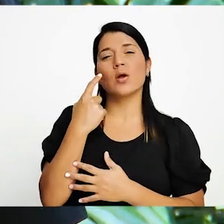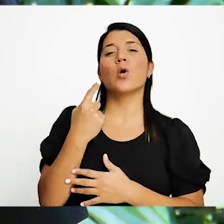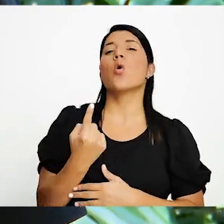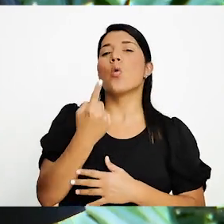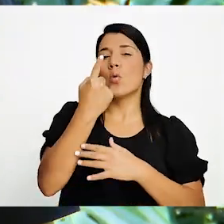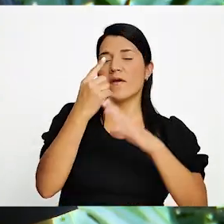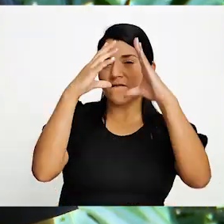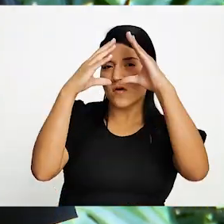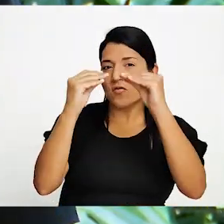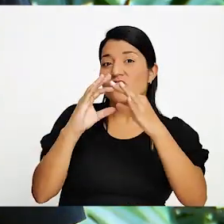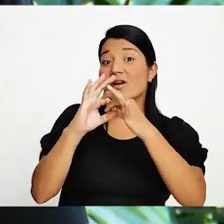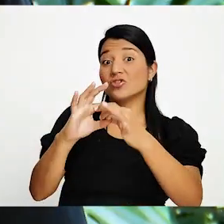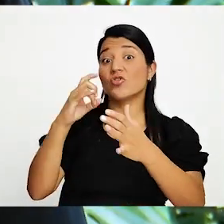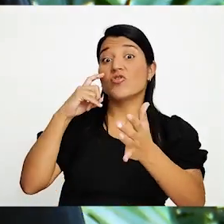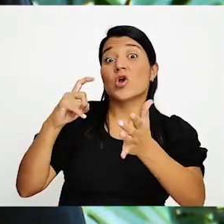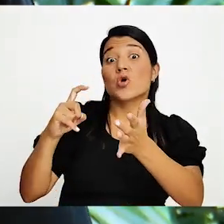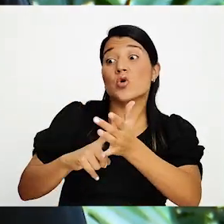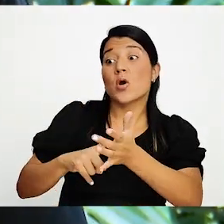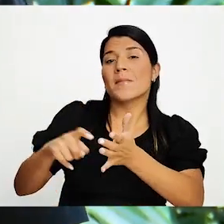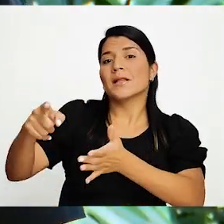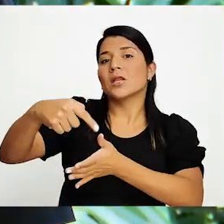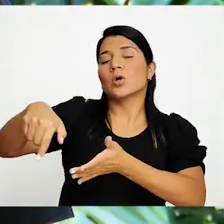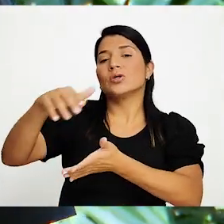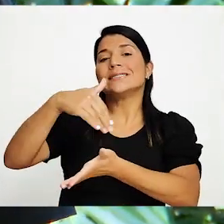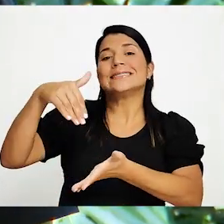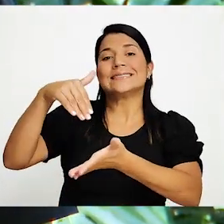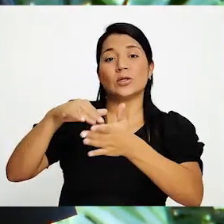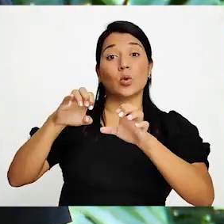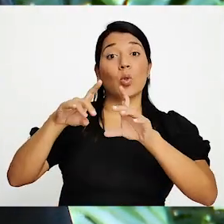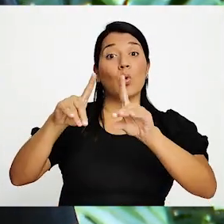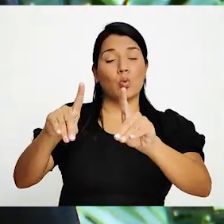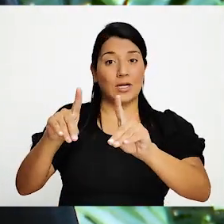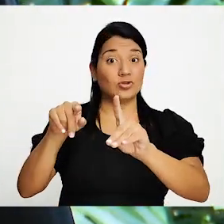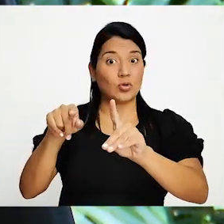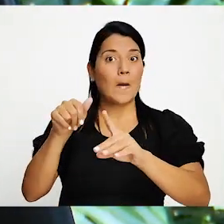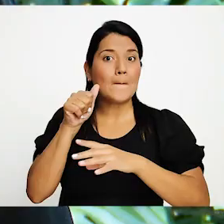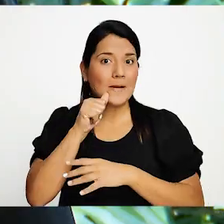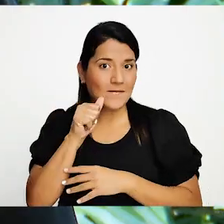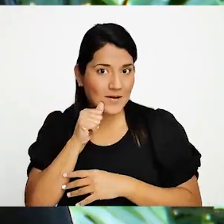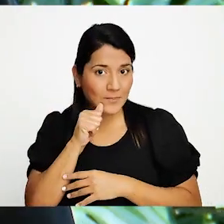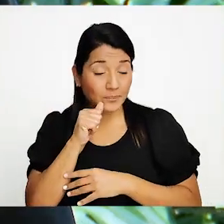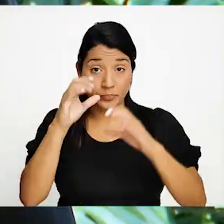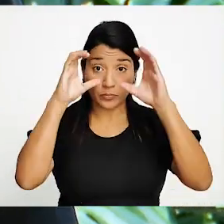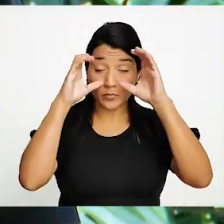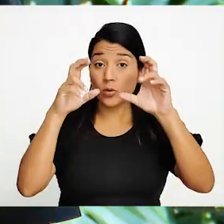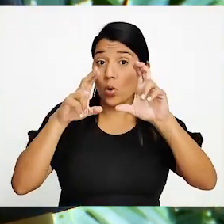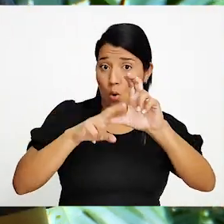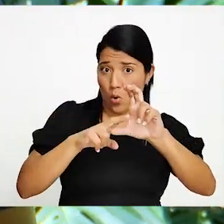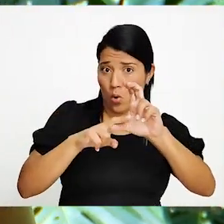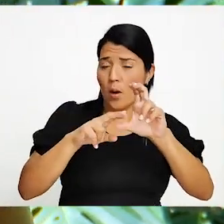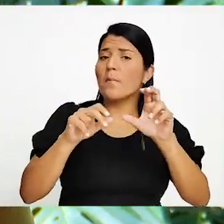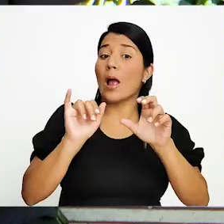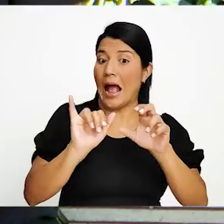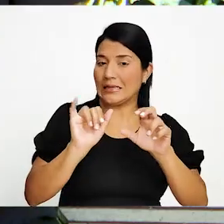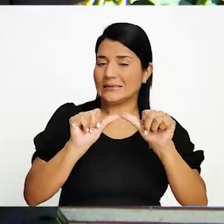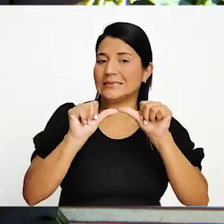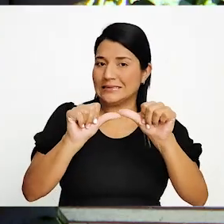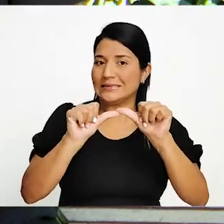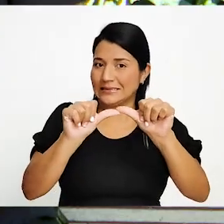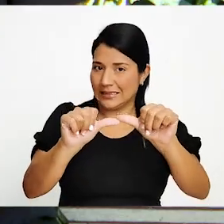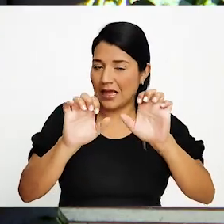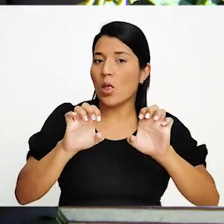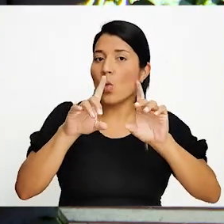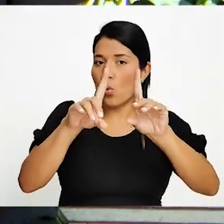reconocimiento de centros educativos de educación privada. Es así como Colipro ha seguido la educación, no